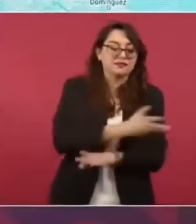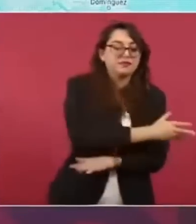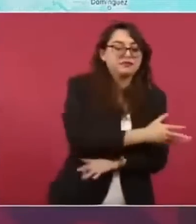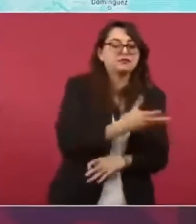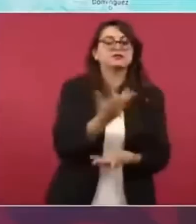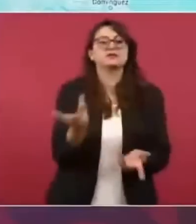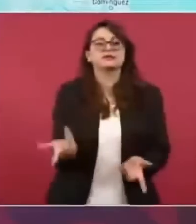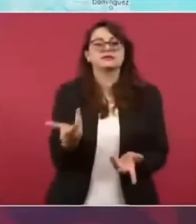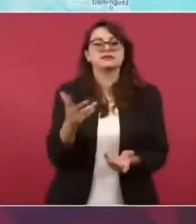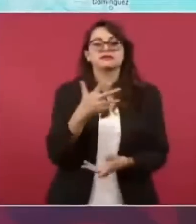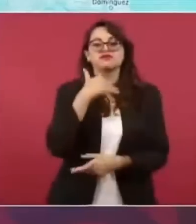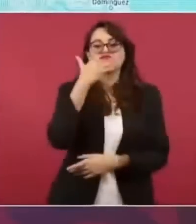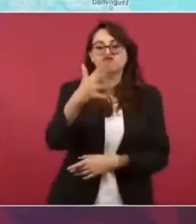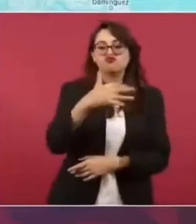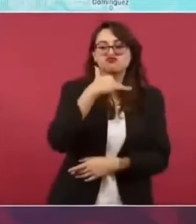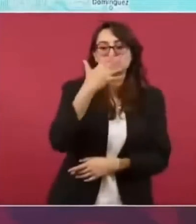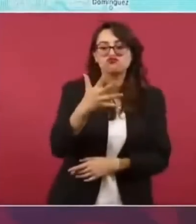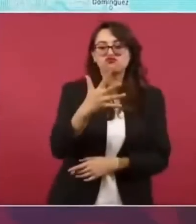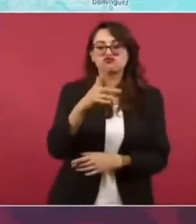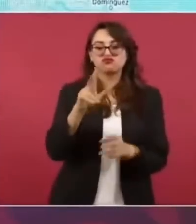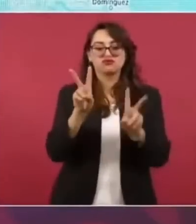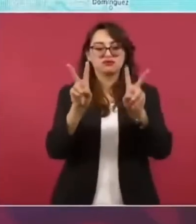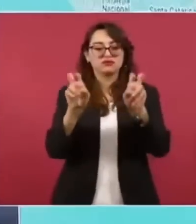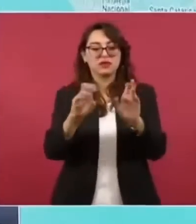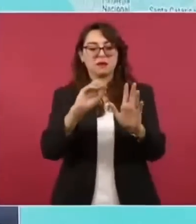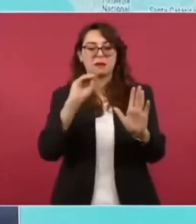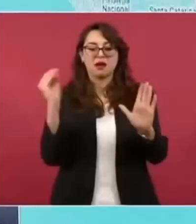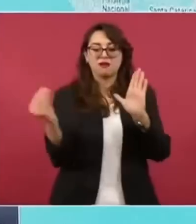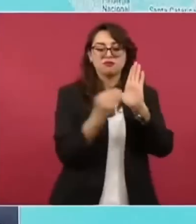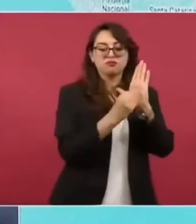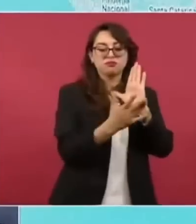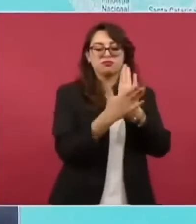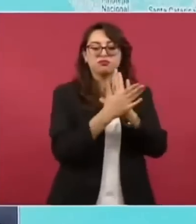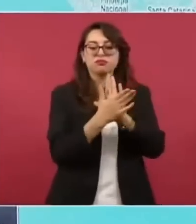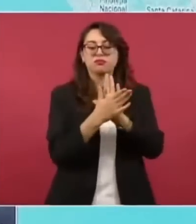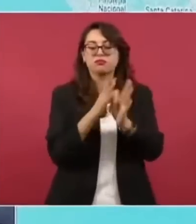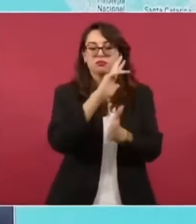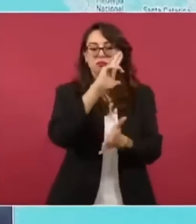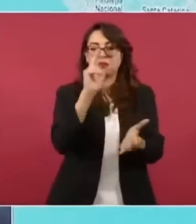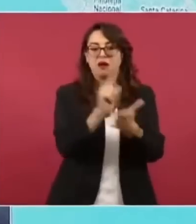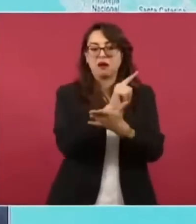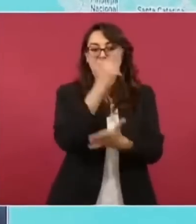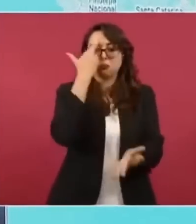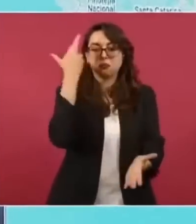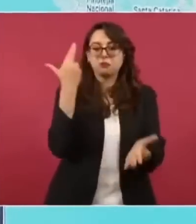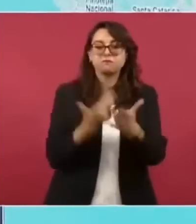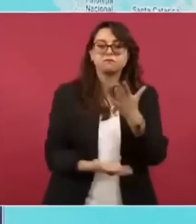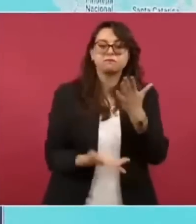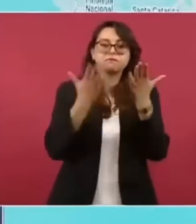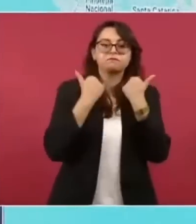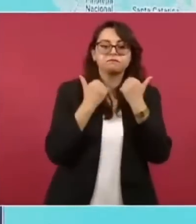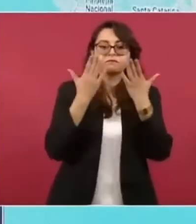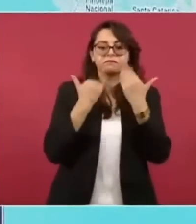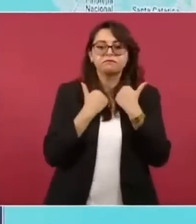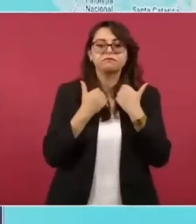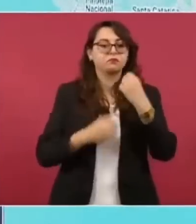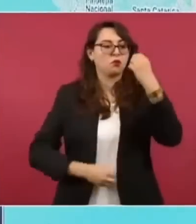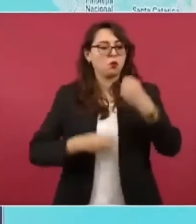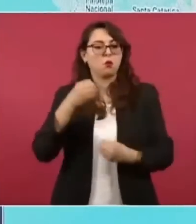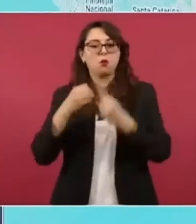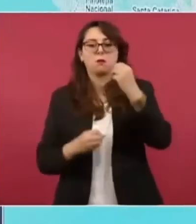mandaban en juzgados en la corte puro tráfico de influencia